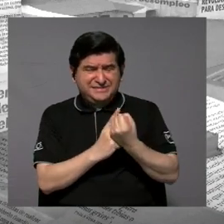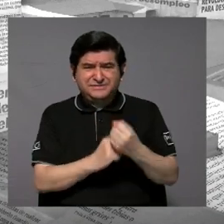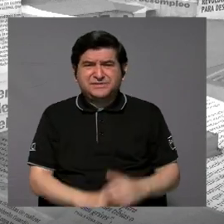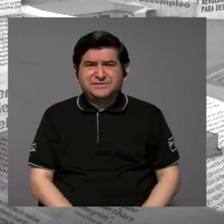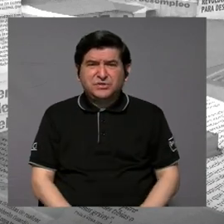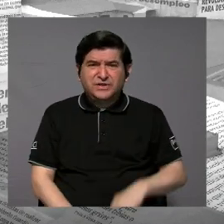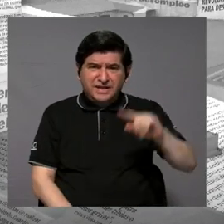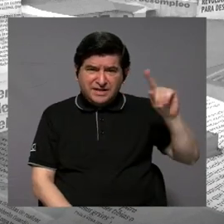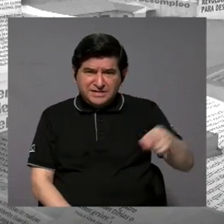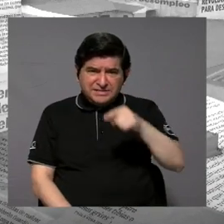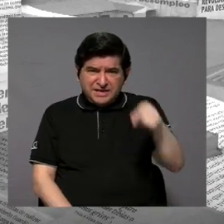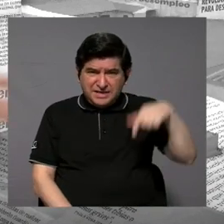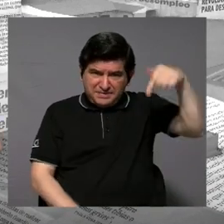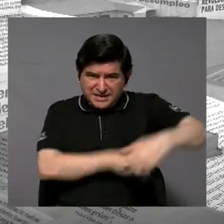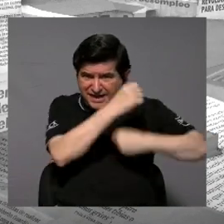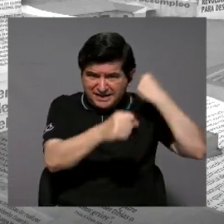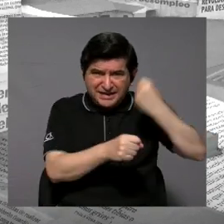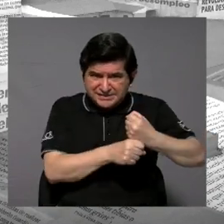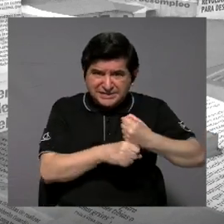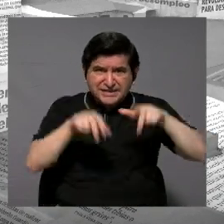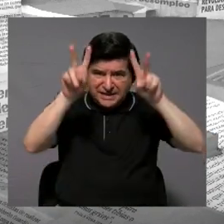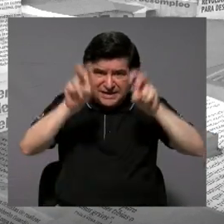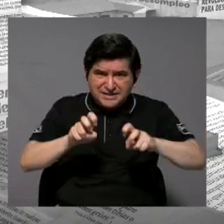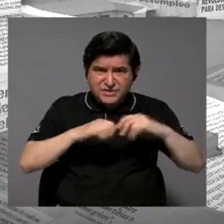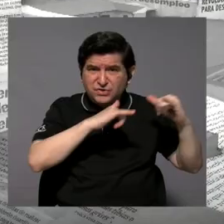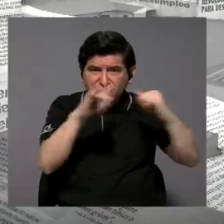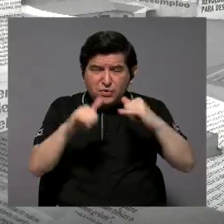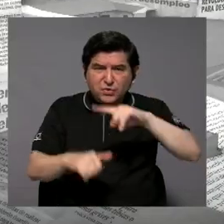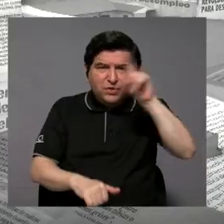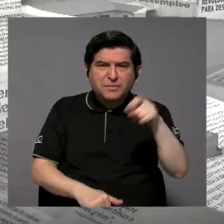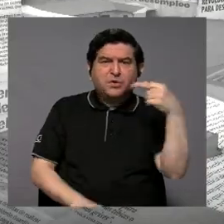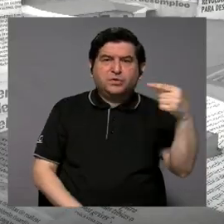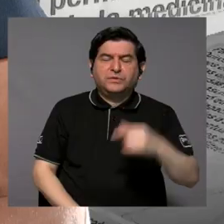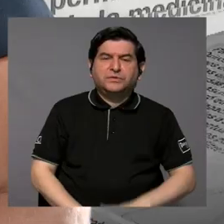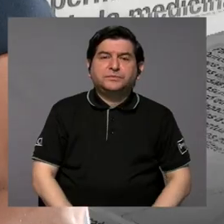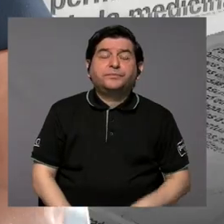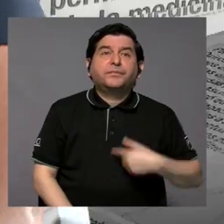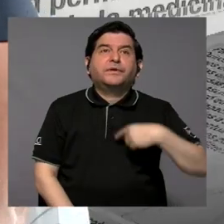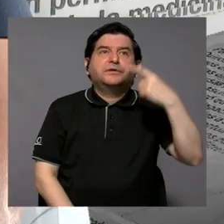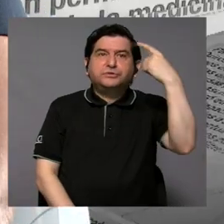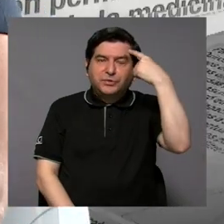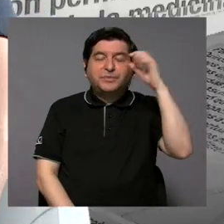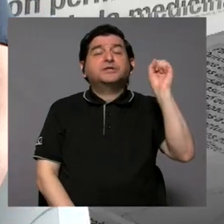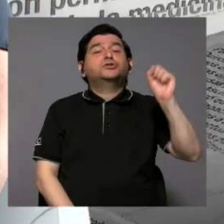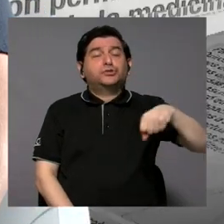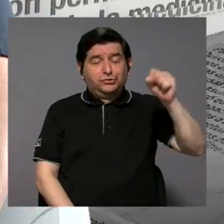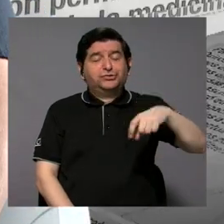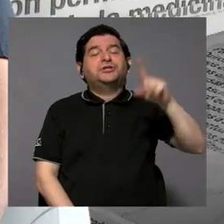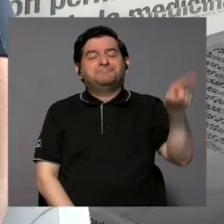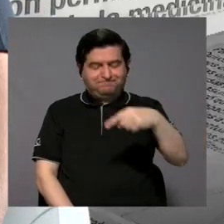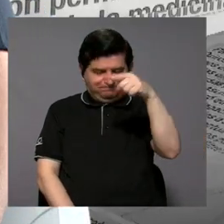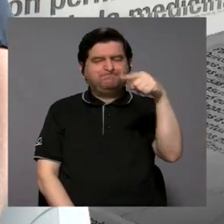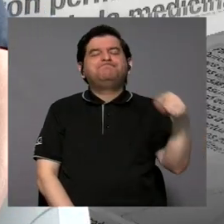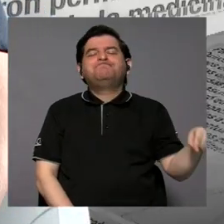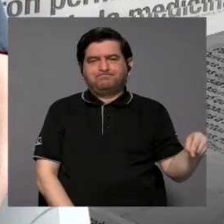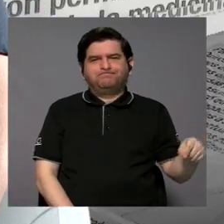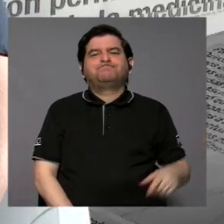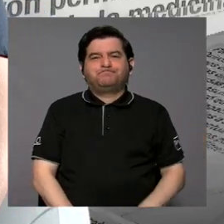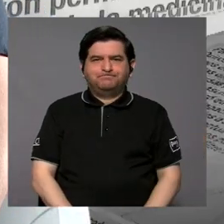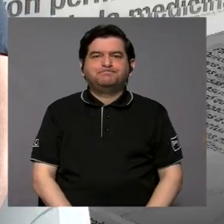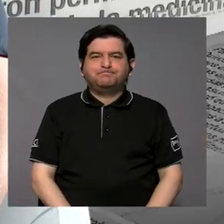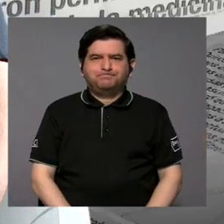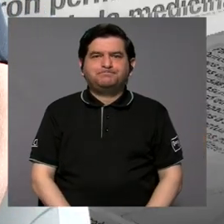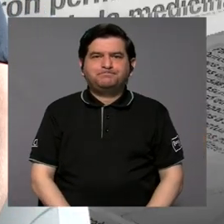¿Deberían eliminarse por este año estas pruebas, Graciela? Yo pensaría que sí debería de eliminarse, o sea,